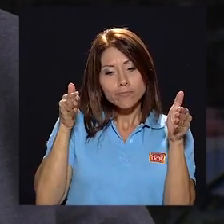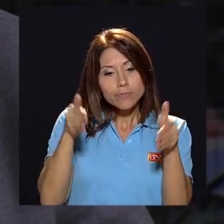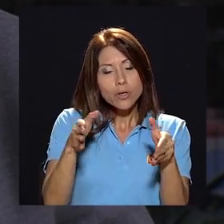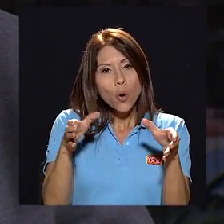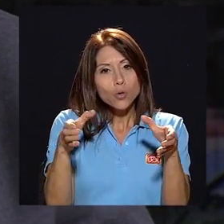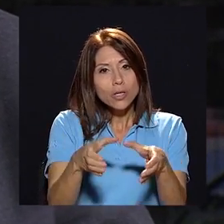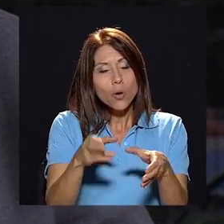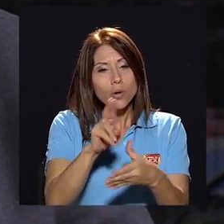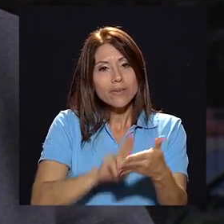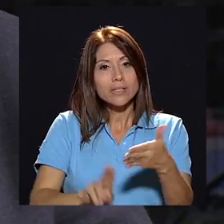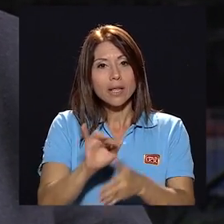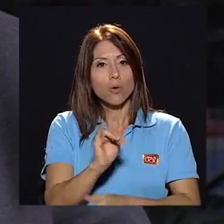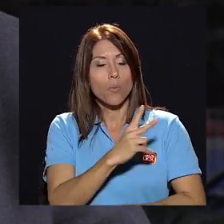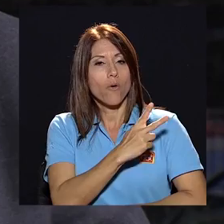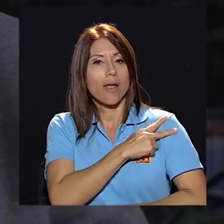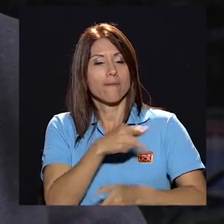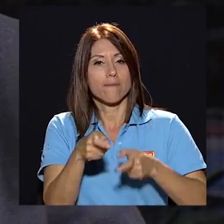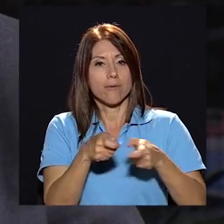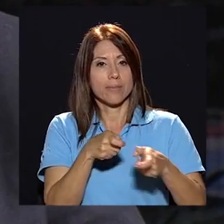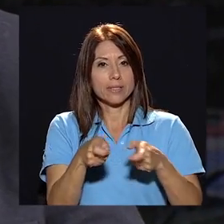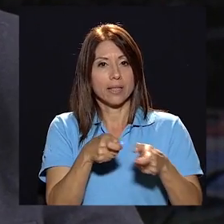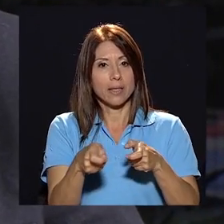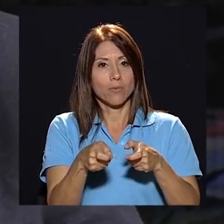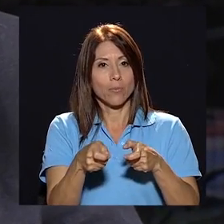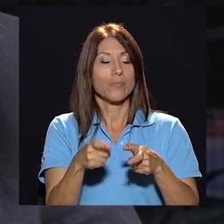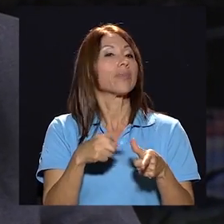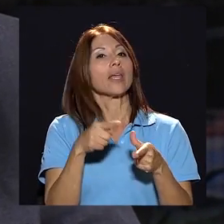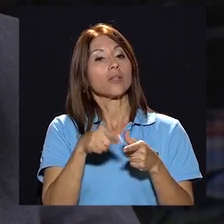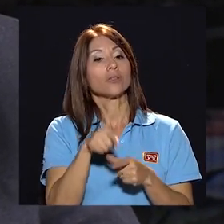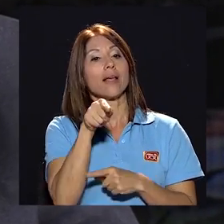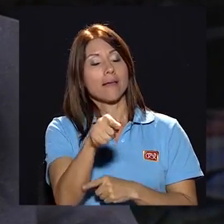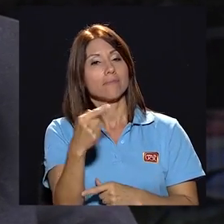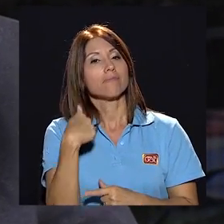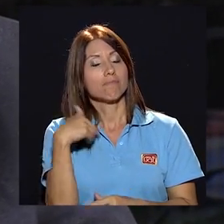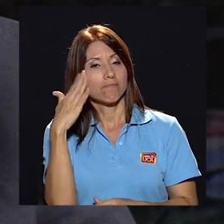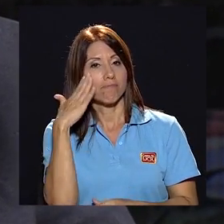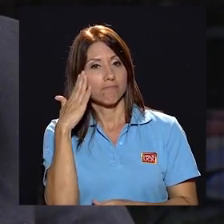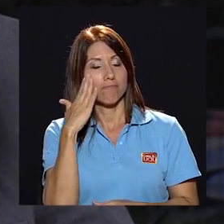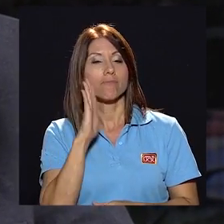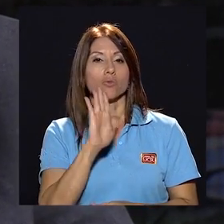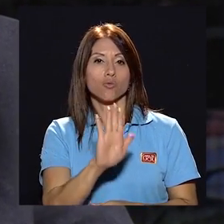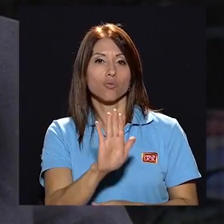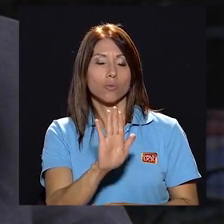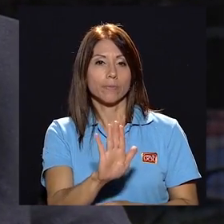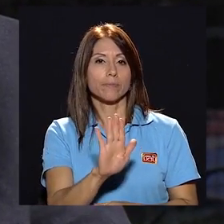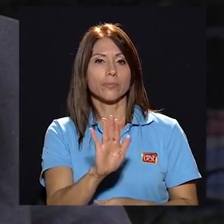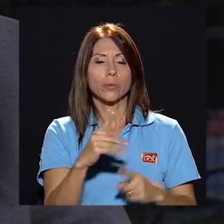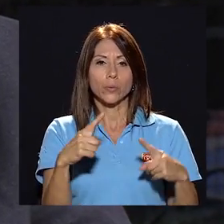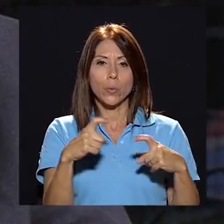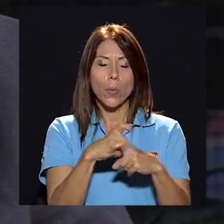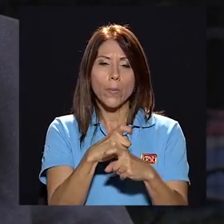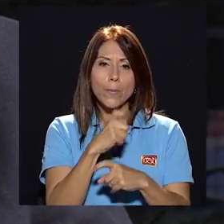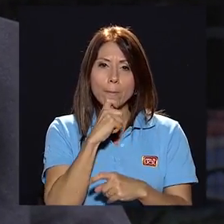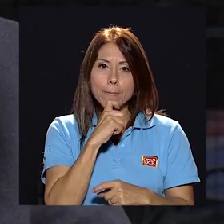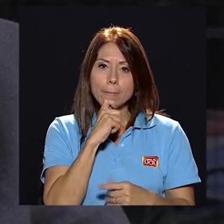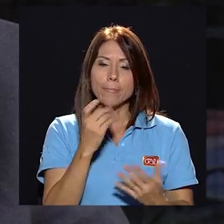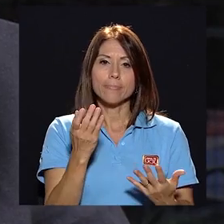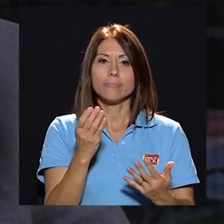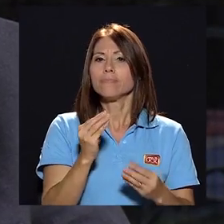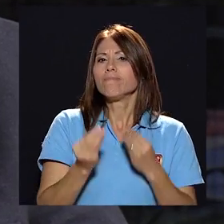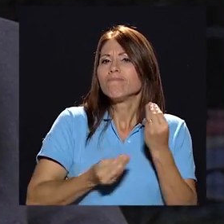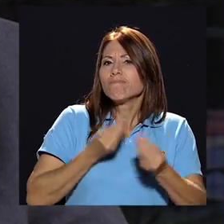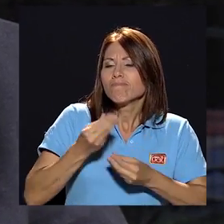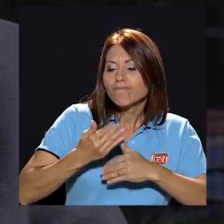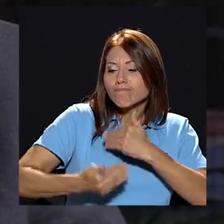consejo universitario como jefe administrativo y entonces desde ahí conozco su este complejidad